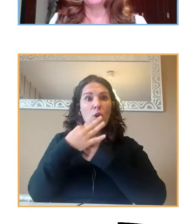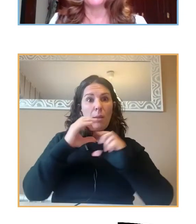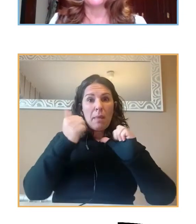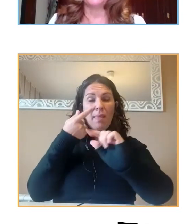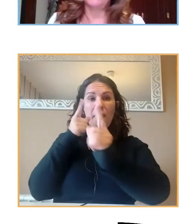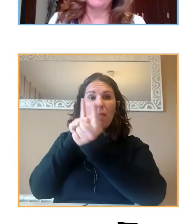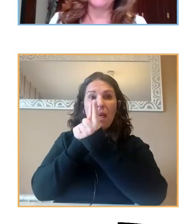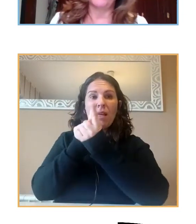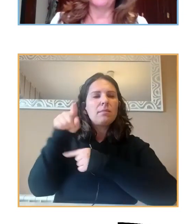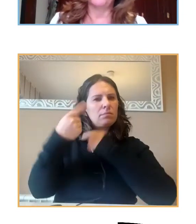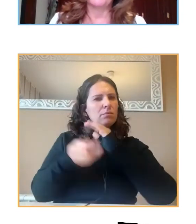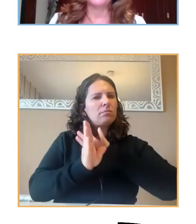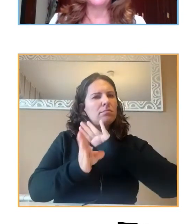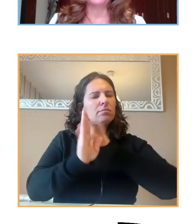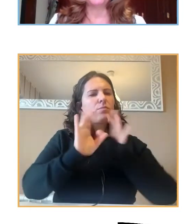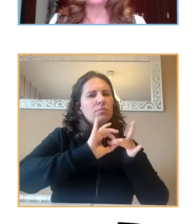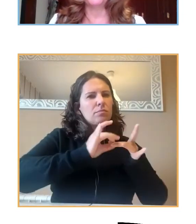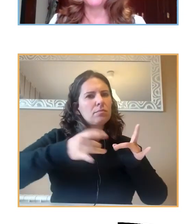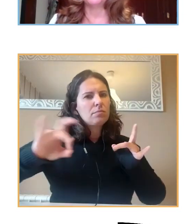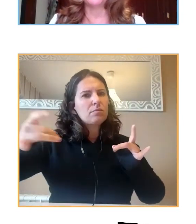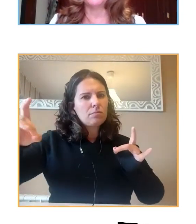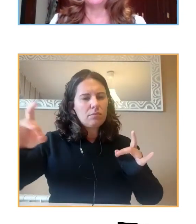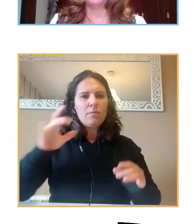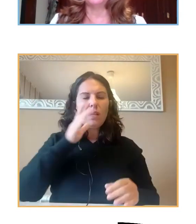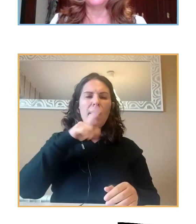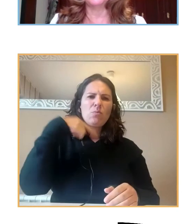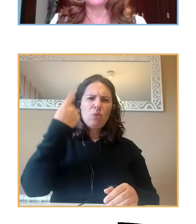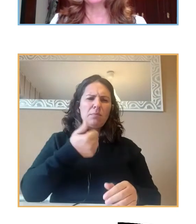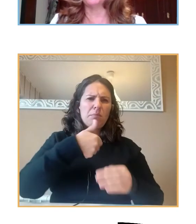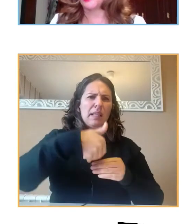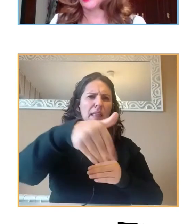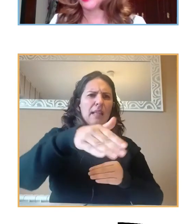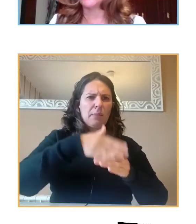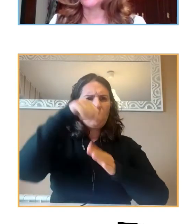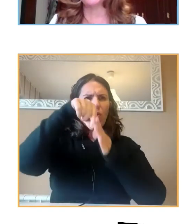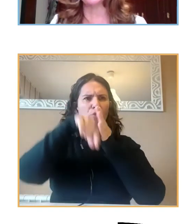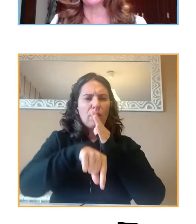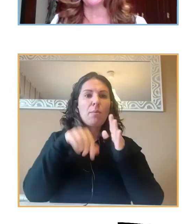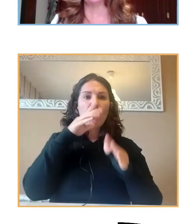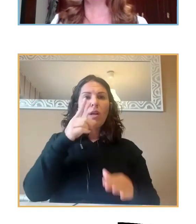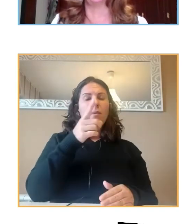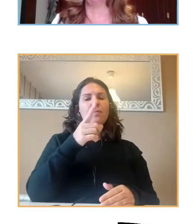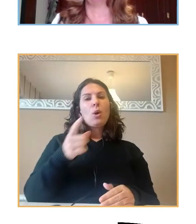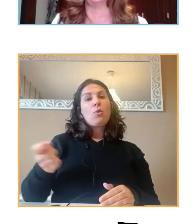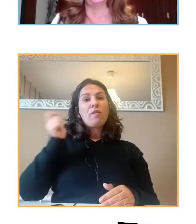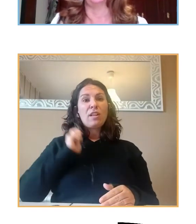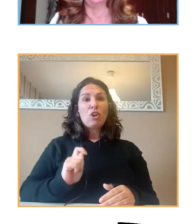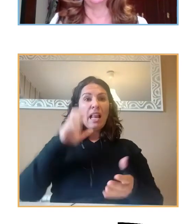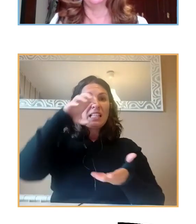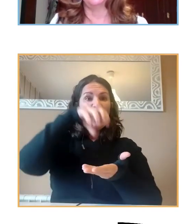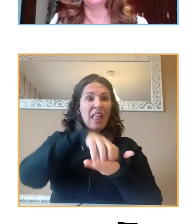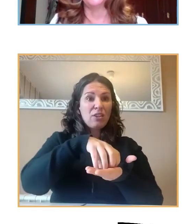Claro, he de decir aquí, más adelante profundizaremos que estamos sobrecargados los profesionales en los centros,